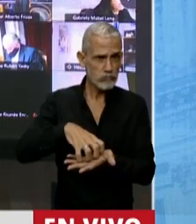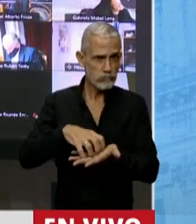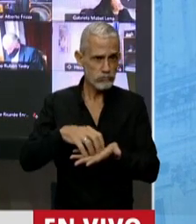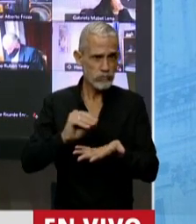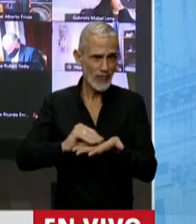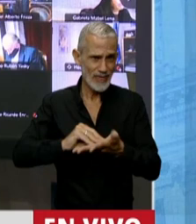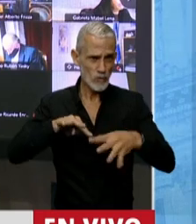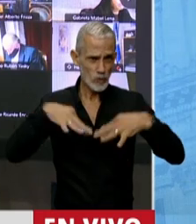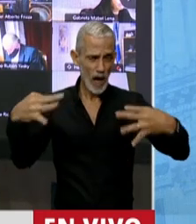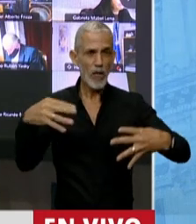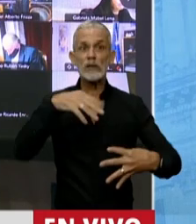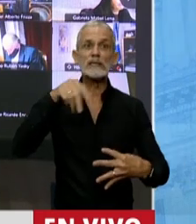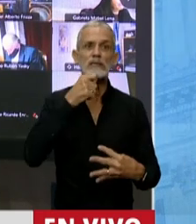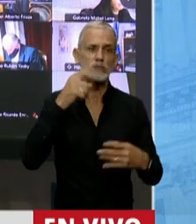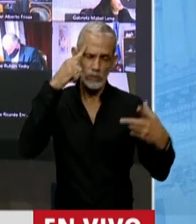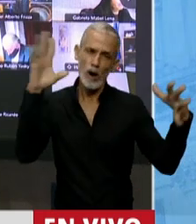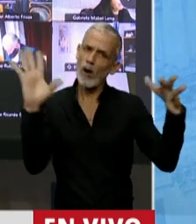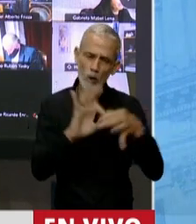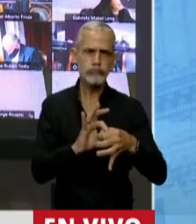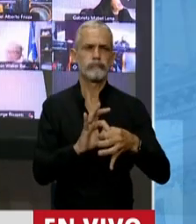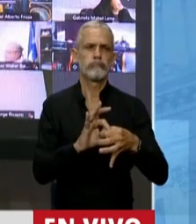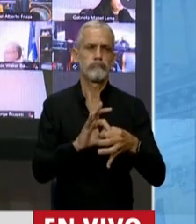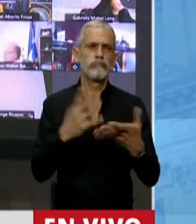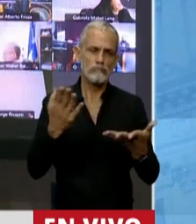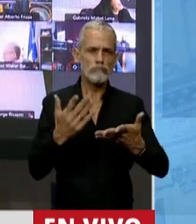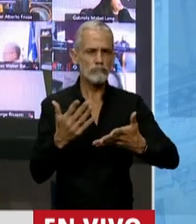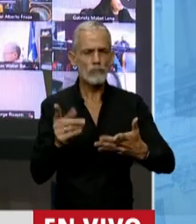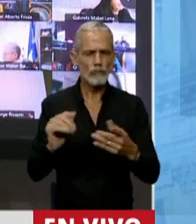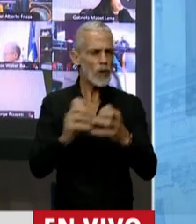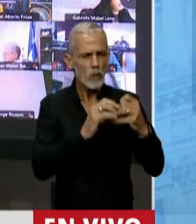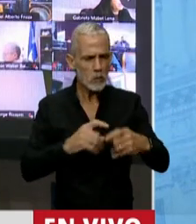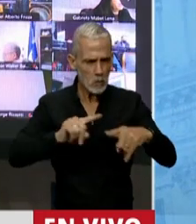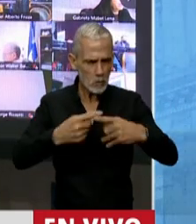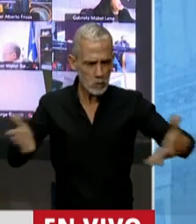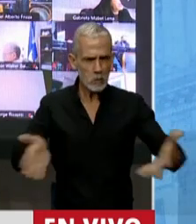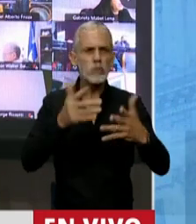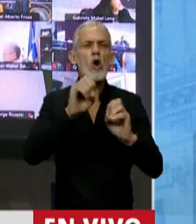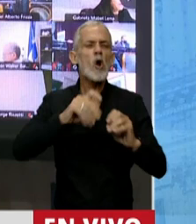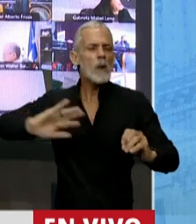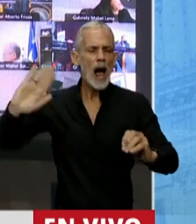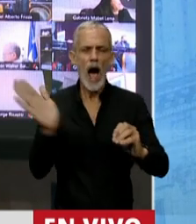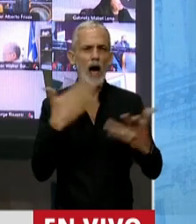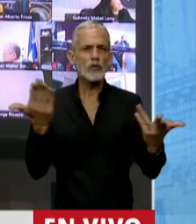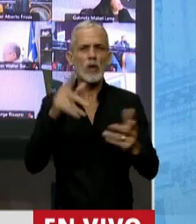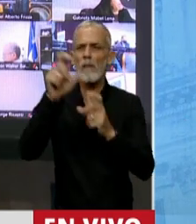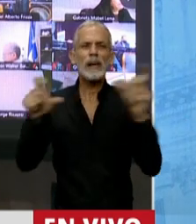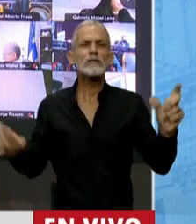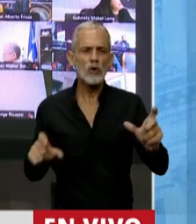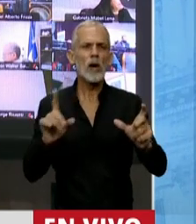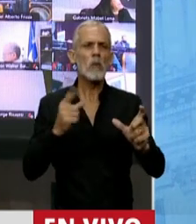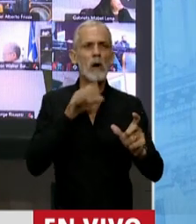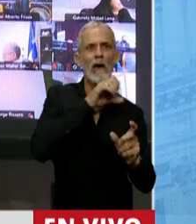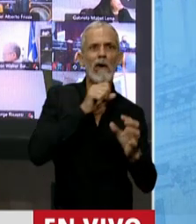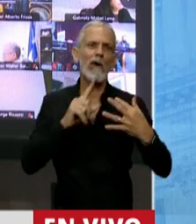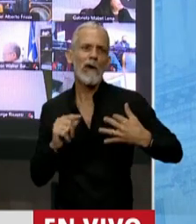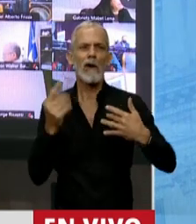Cámara, que si vamos a ser coherentes, permitamos el debate político y nombremos a todos los que tengamos que nombrar, pero no